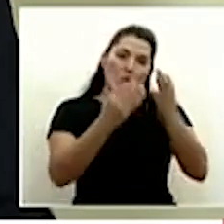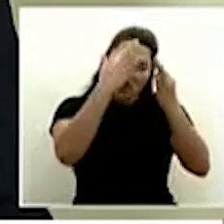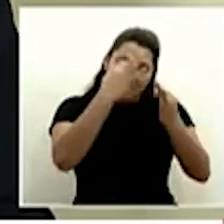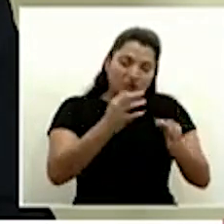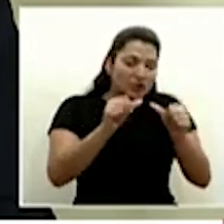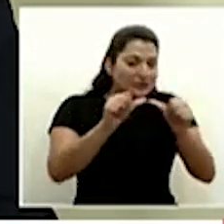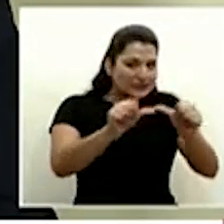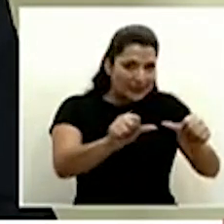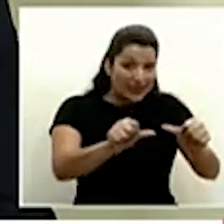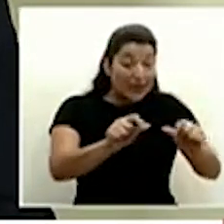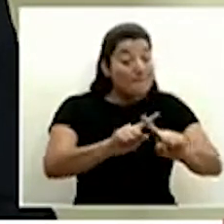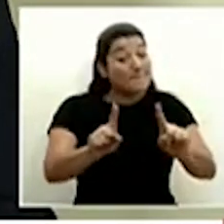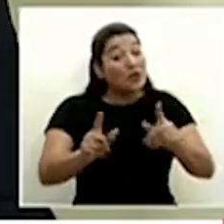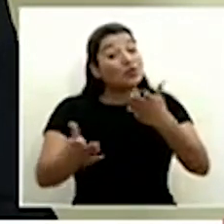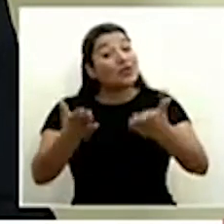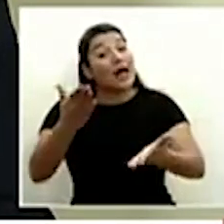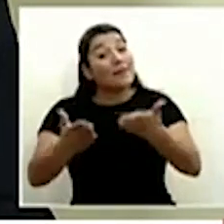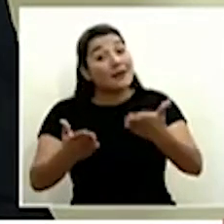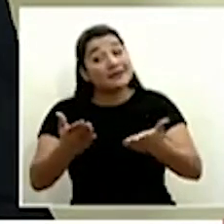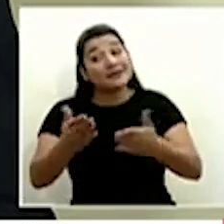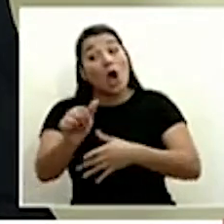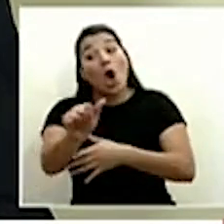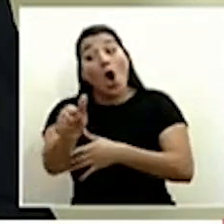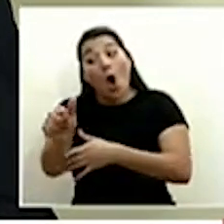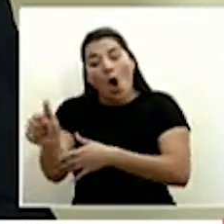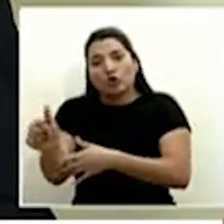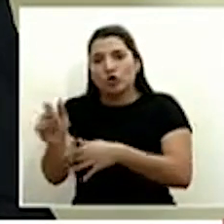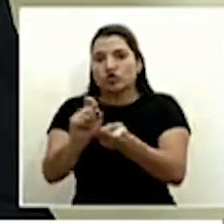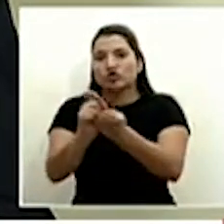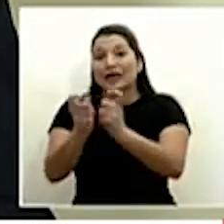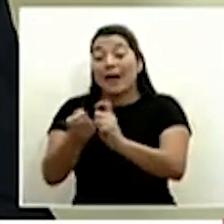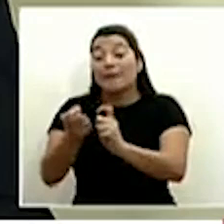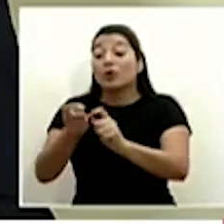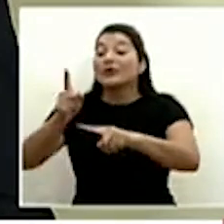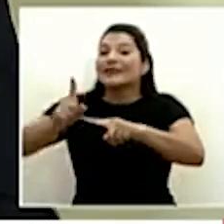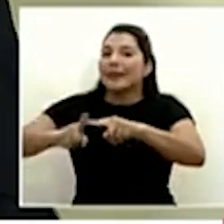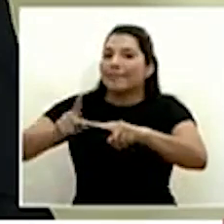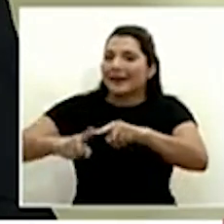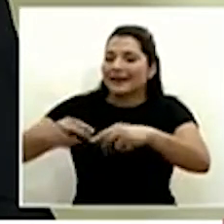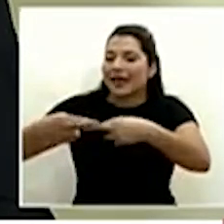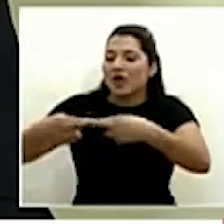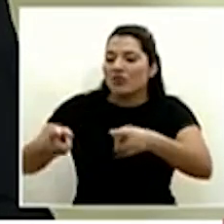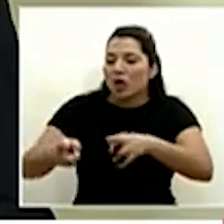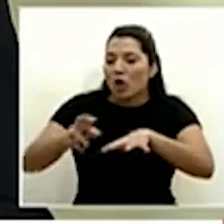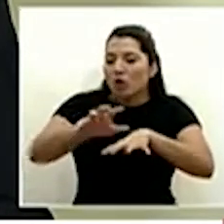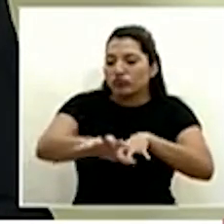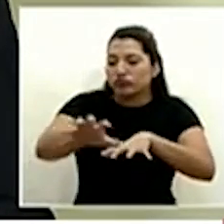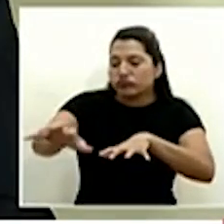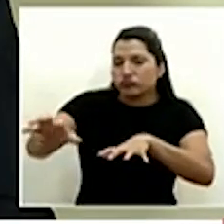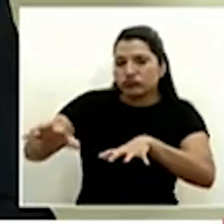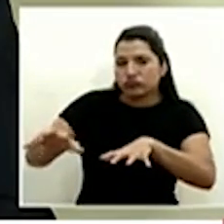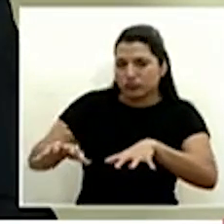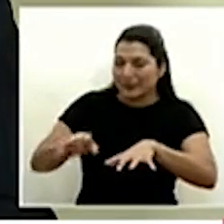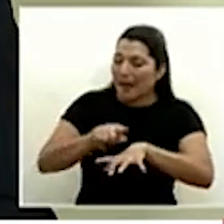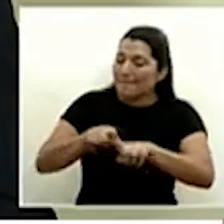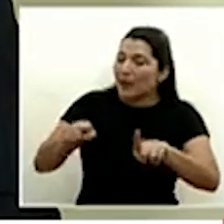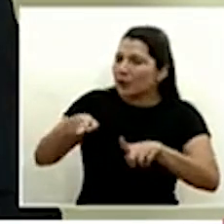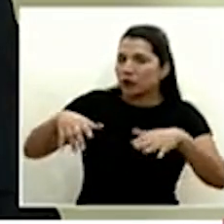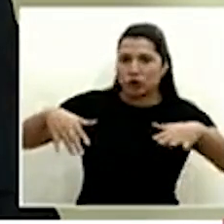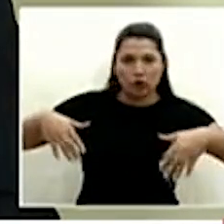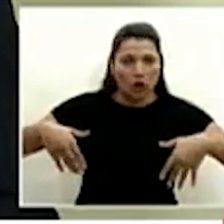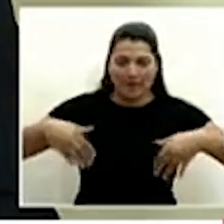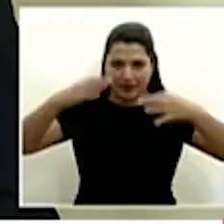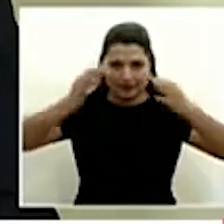ser que se hagan de acuerdo a zona geográfica eso todavía no lo vamos a anunciar estamos analizándolo pero lo que sí es cierto es que